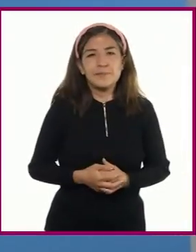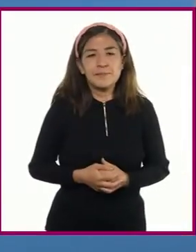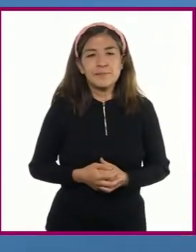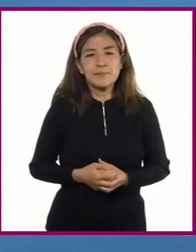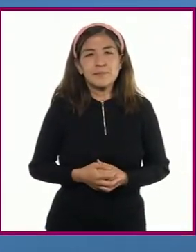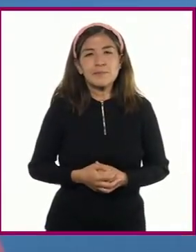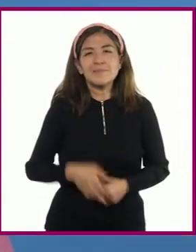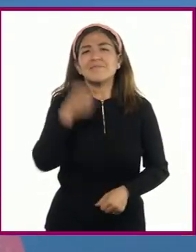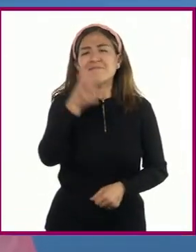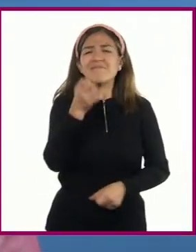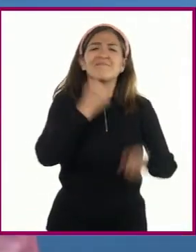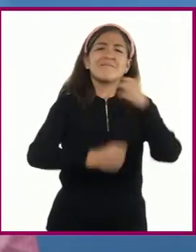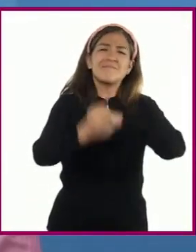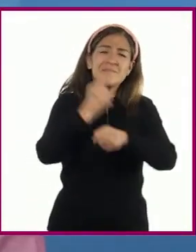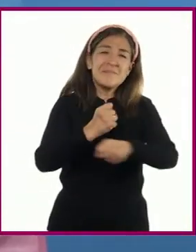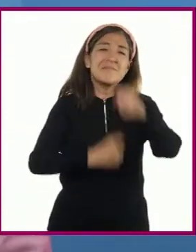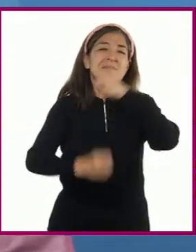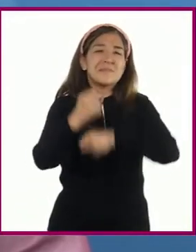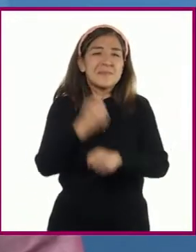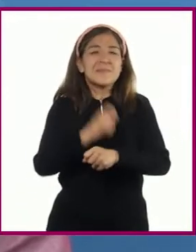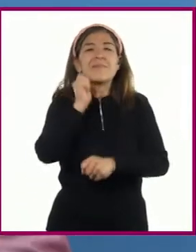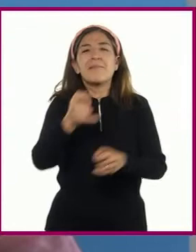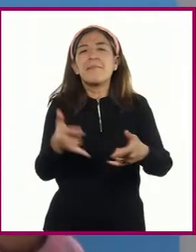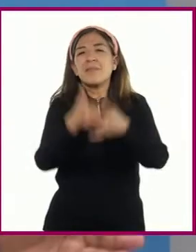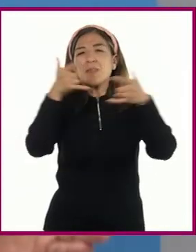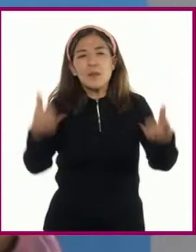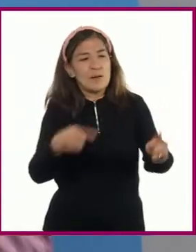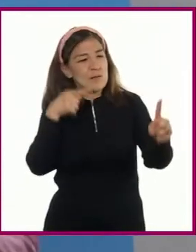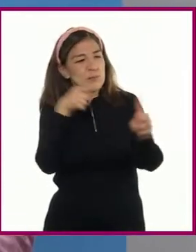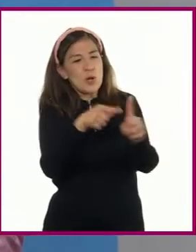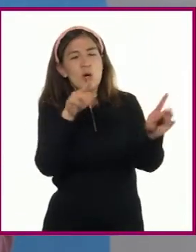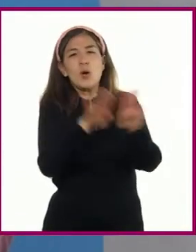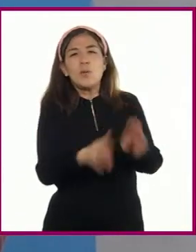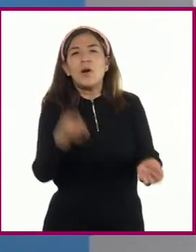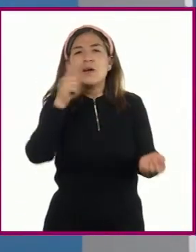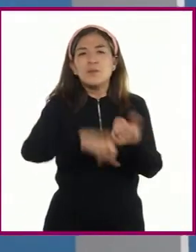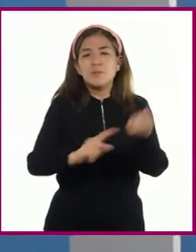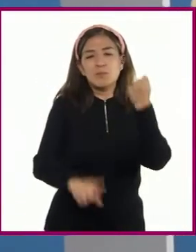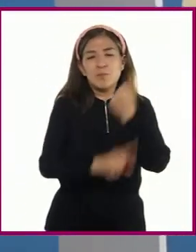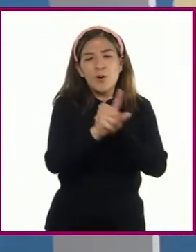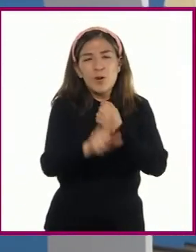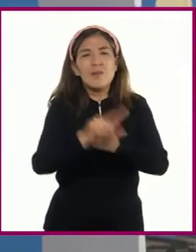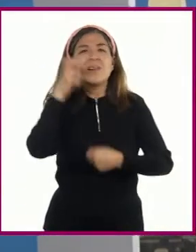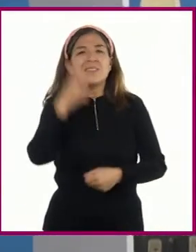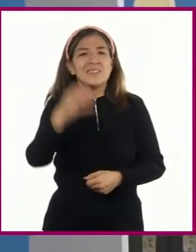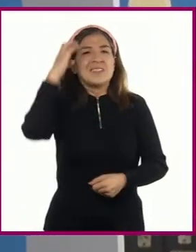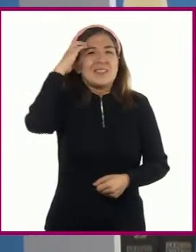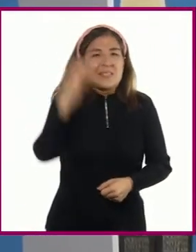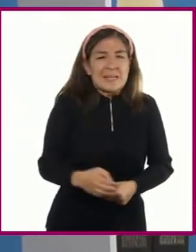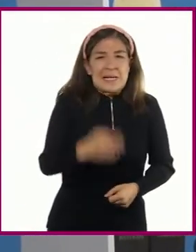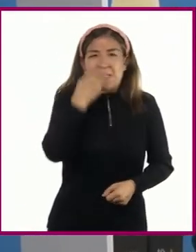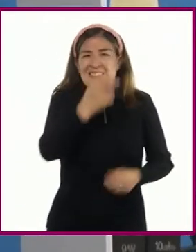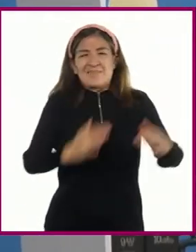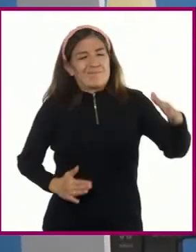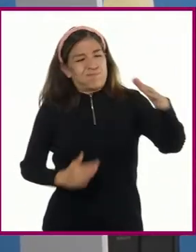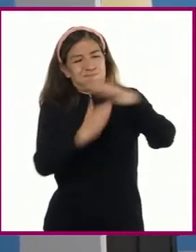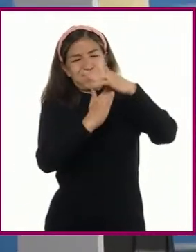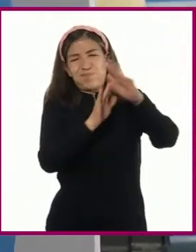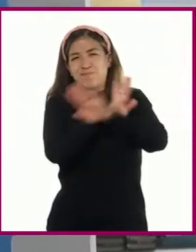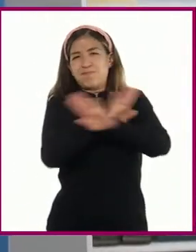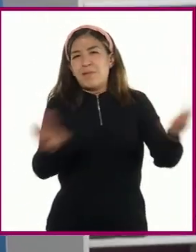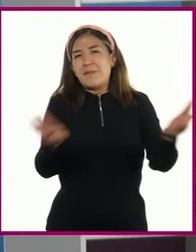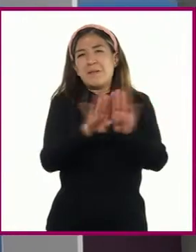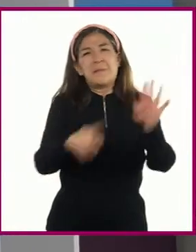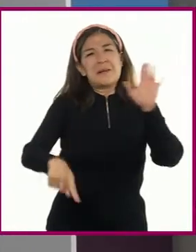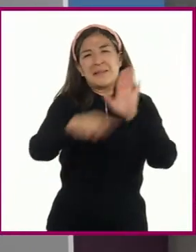Durante muchos años, la historia se ha enfocado en visiones superficiales basadas en la violencia. Para frenar esta visión negativa de